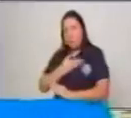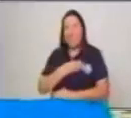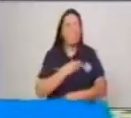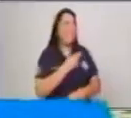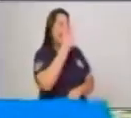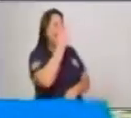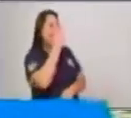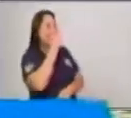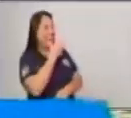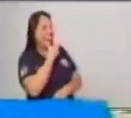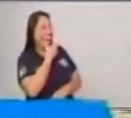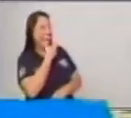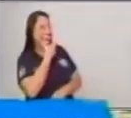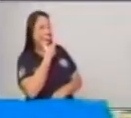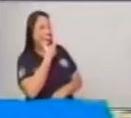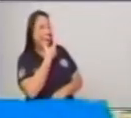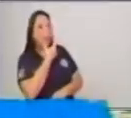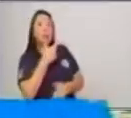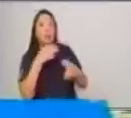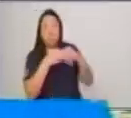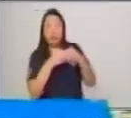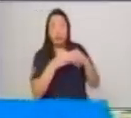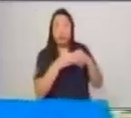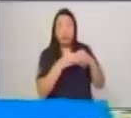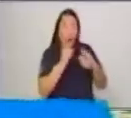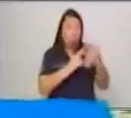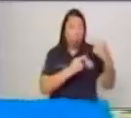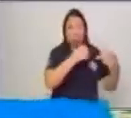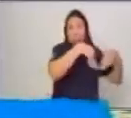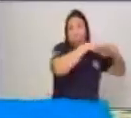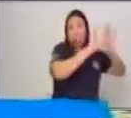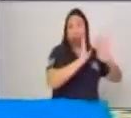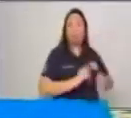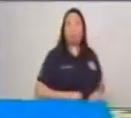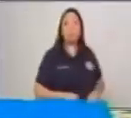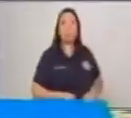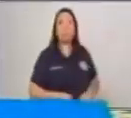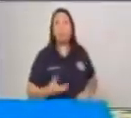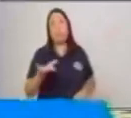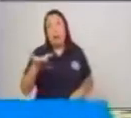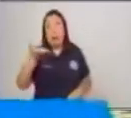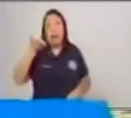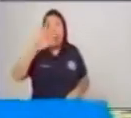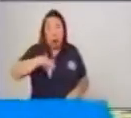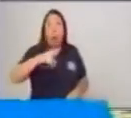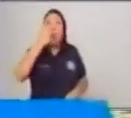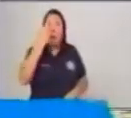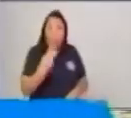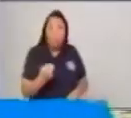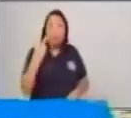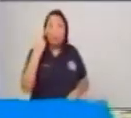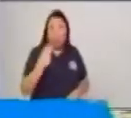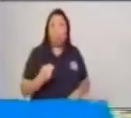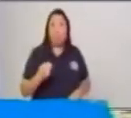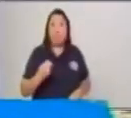y siguió sonriendo de ellos. Volvieron ellos a su casa, pasó un tiempo y en esta ocasión, efectivamente, el lobo sí